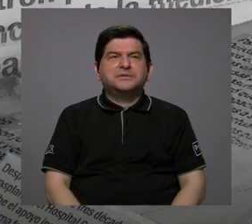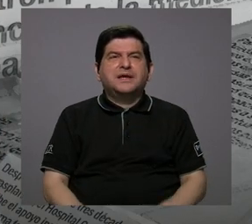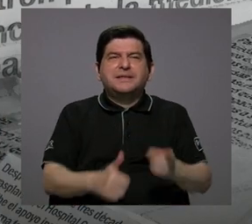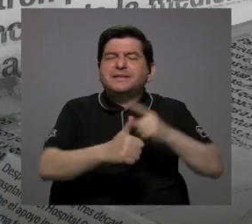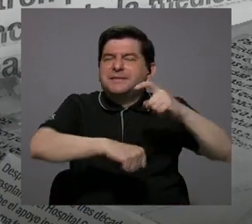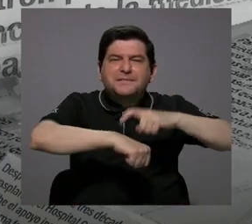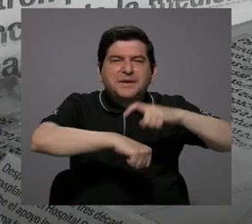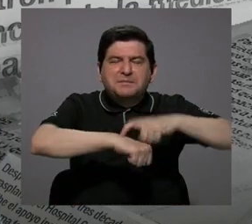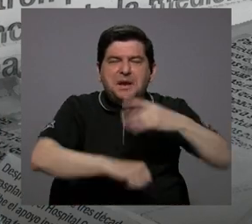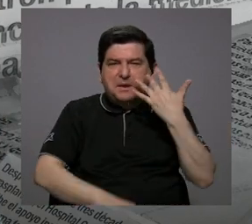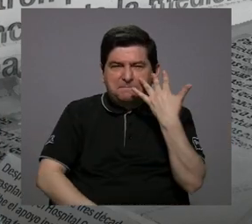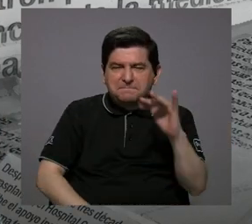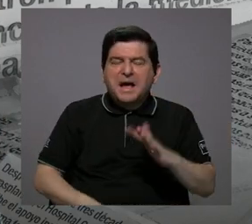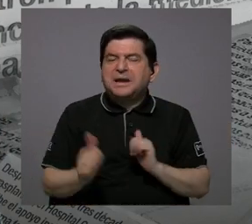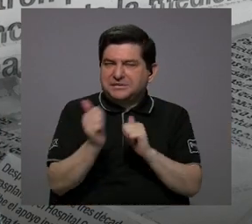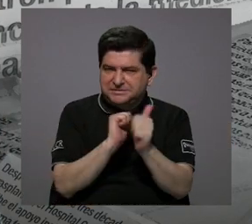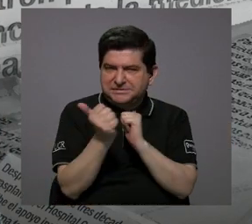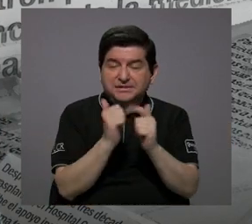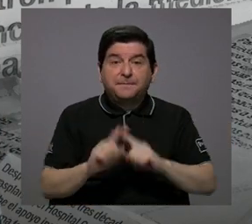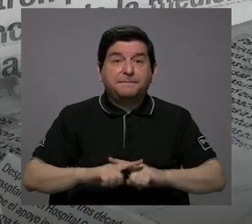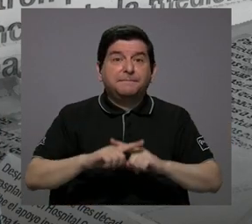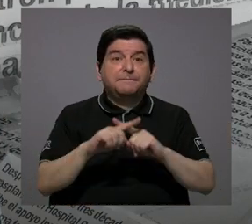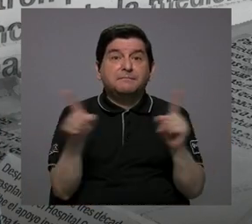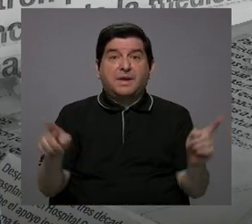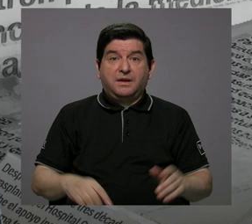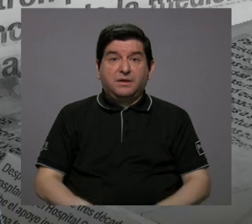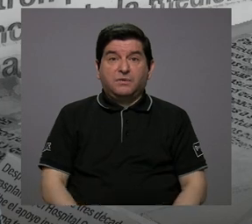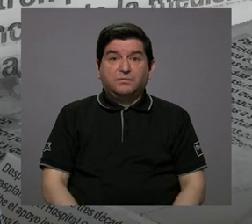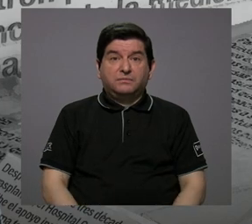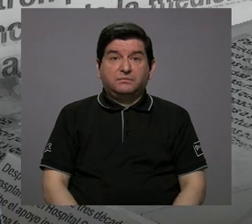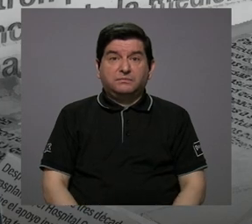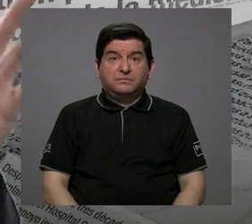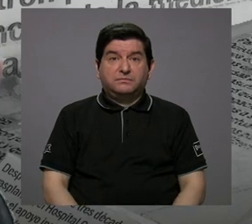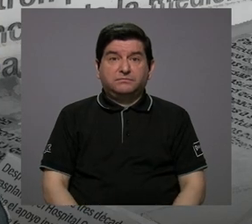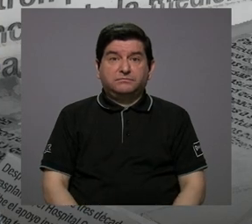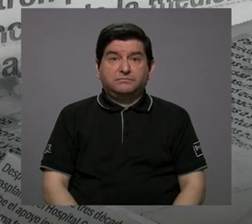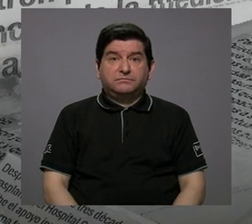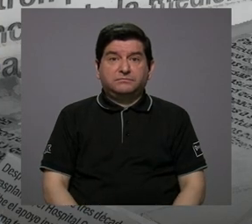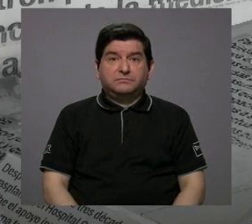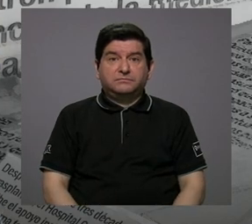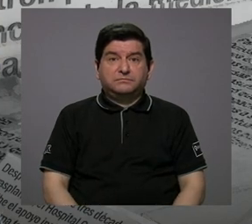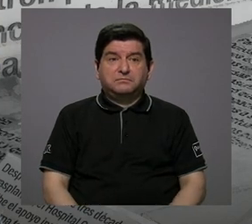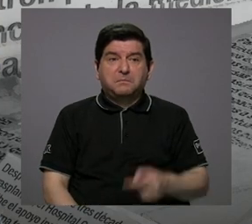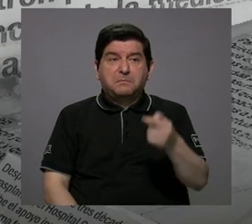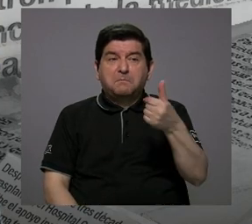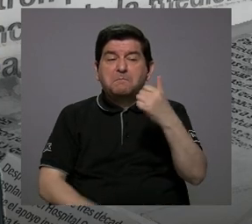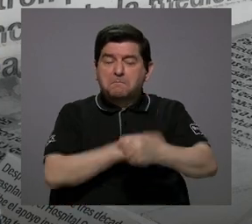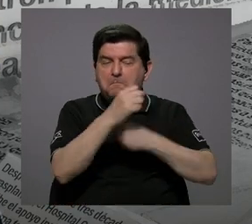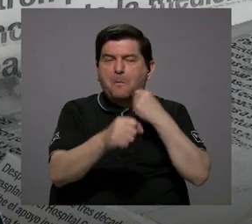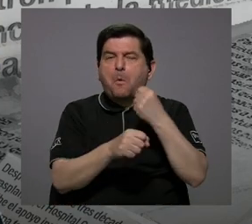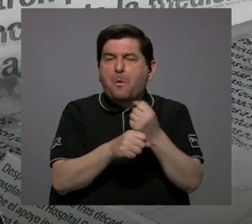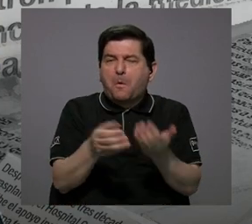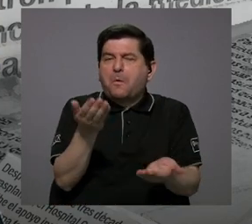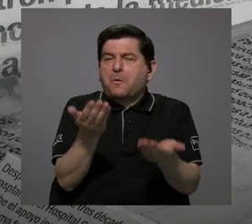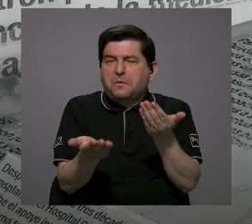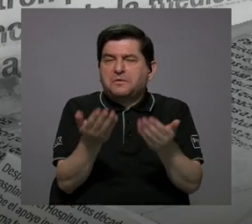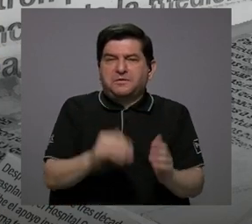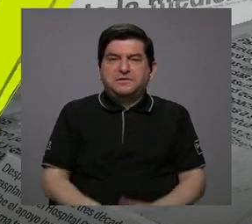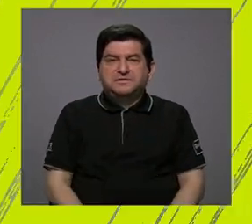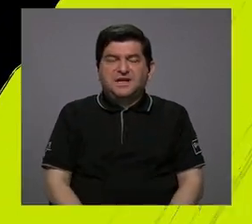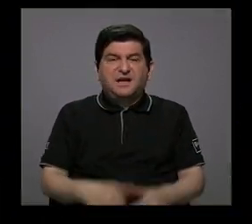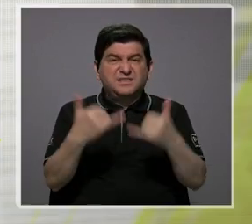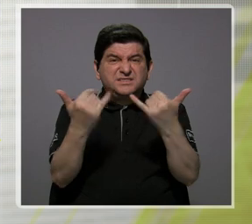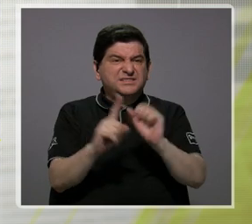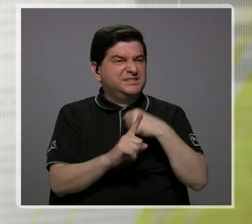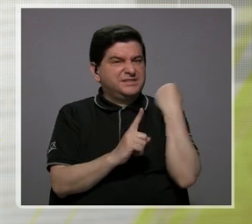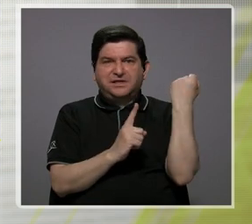parecieran competitivos, pero a no muy pocos años quedan